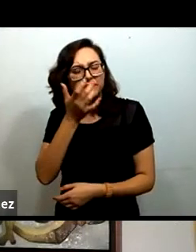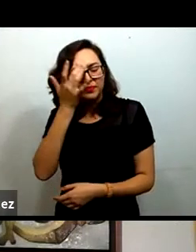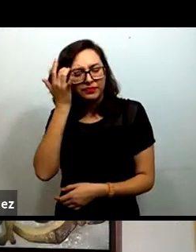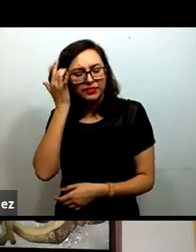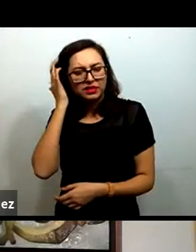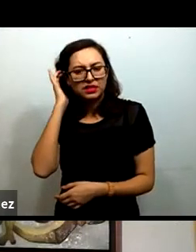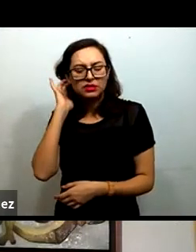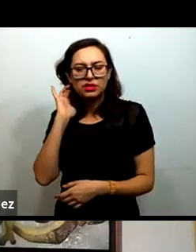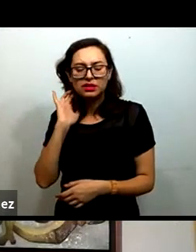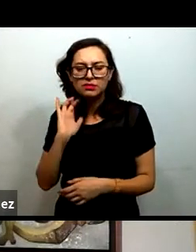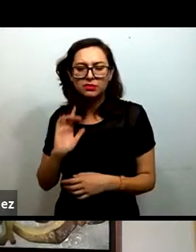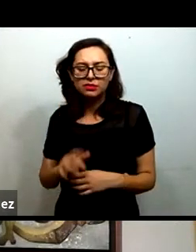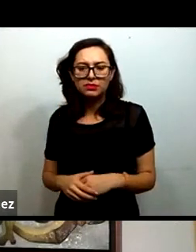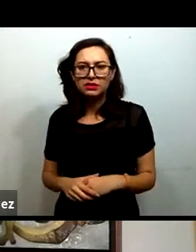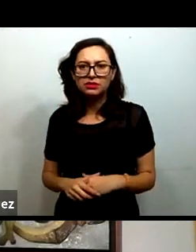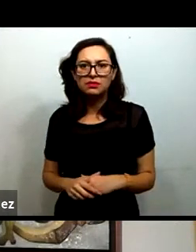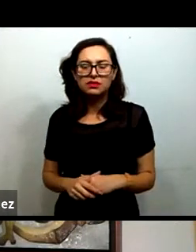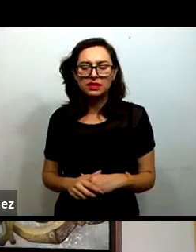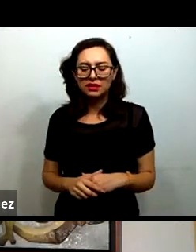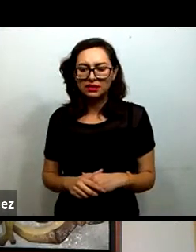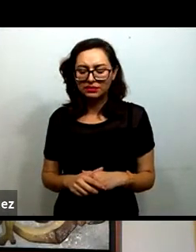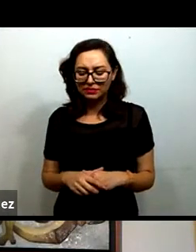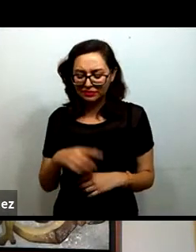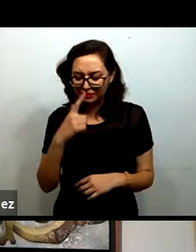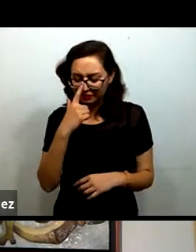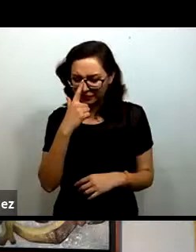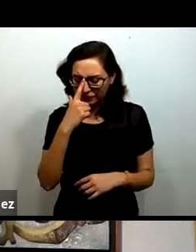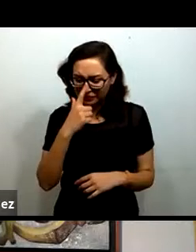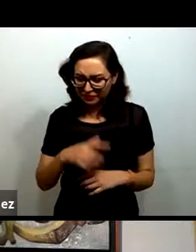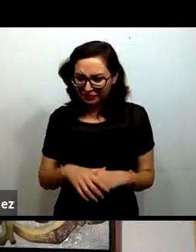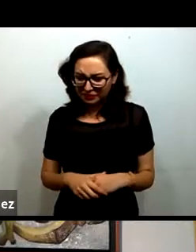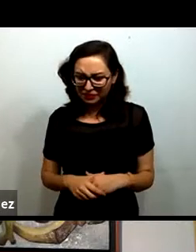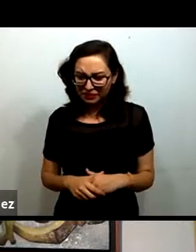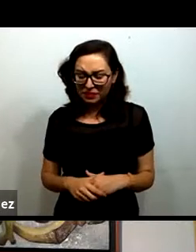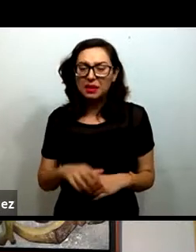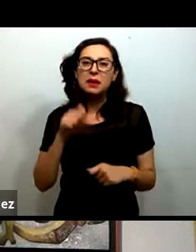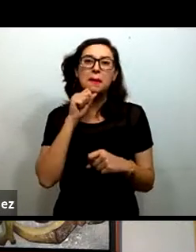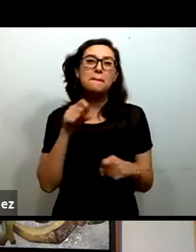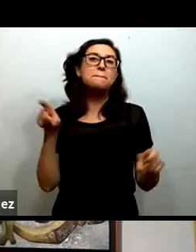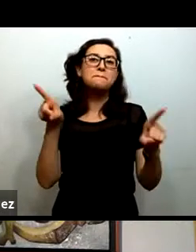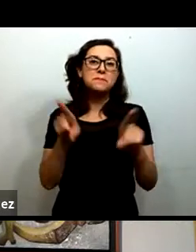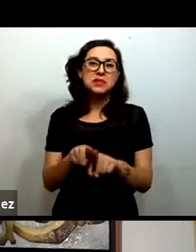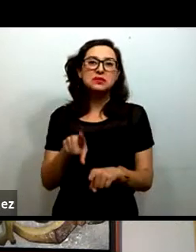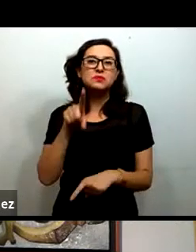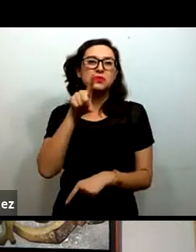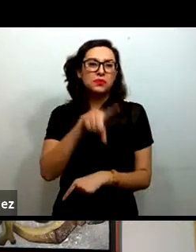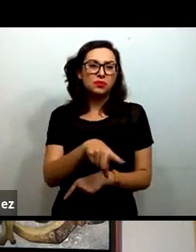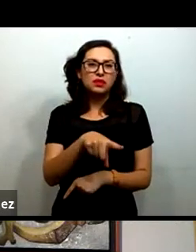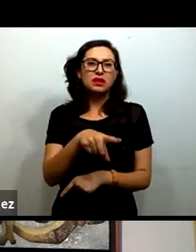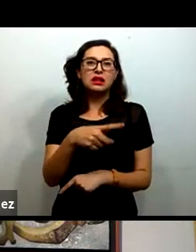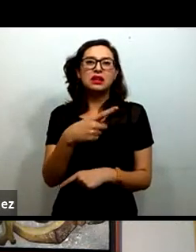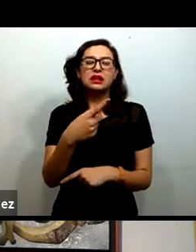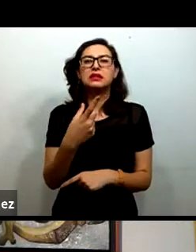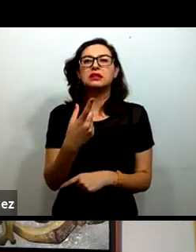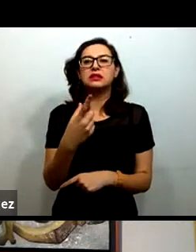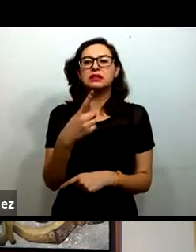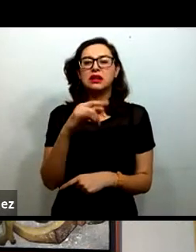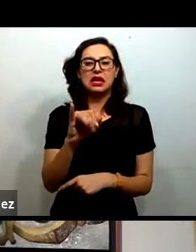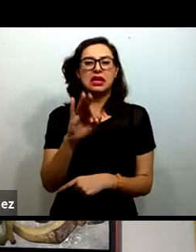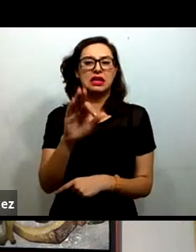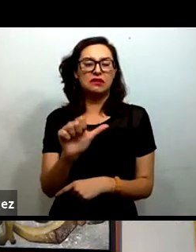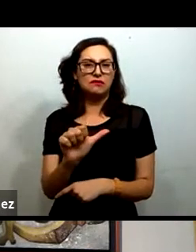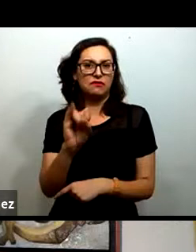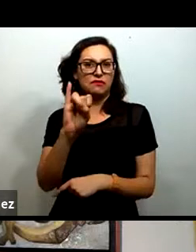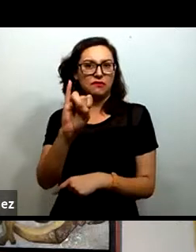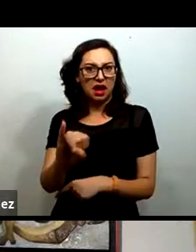pública en el Instituto Federal de Acceso a la Información Pública y la Secretaría de Gobernación. En el